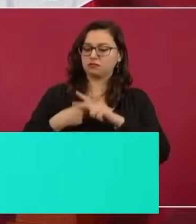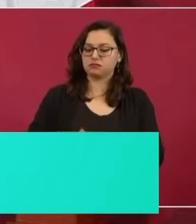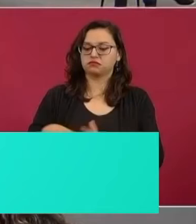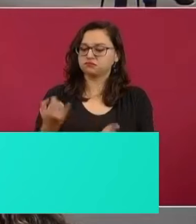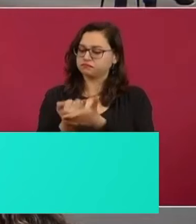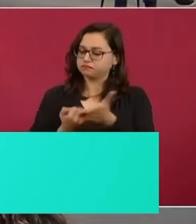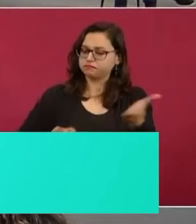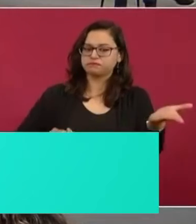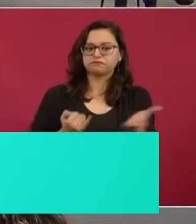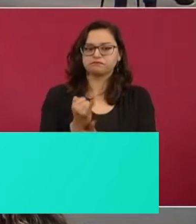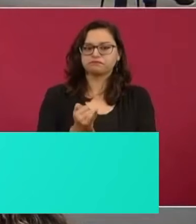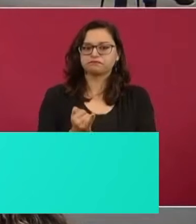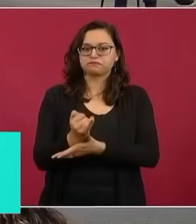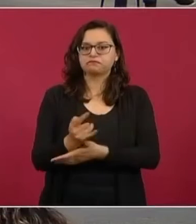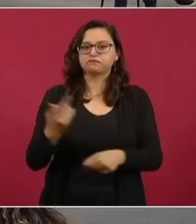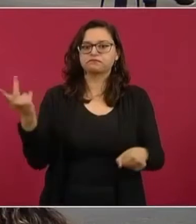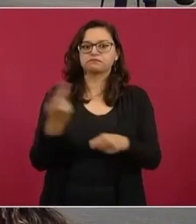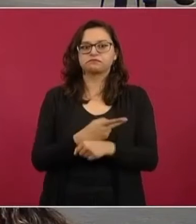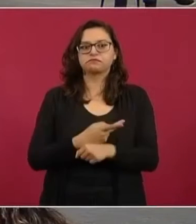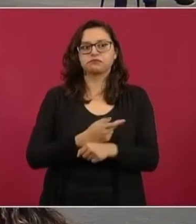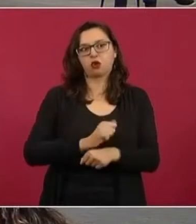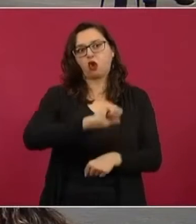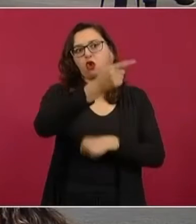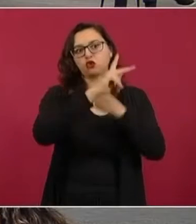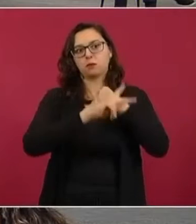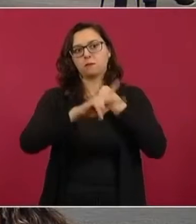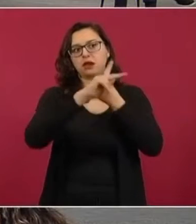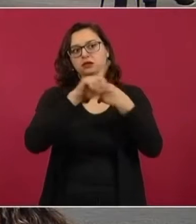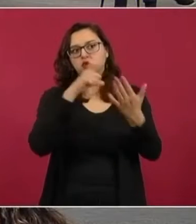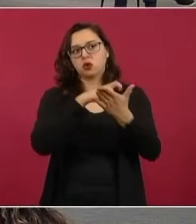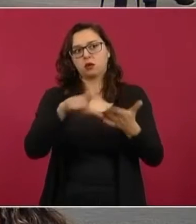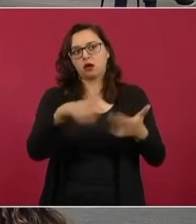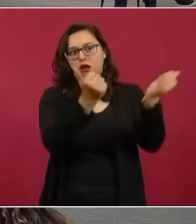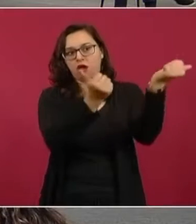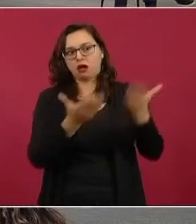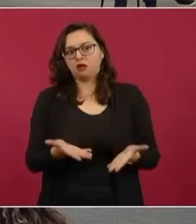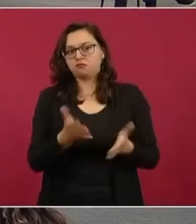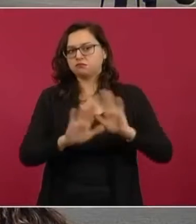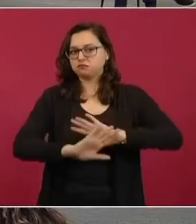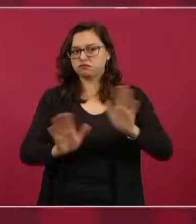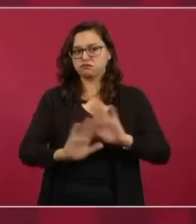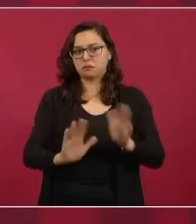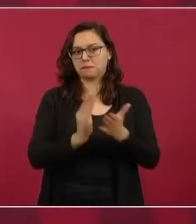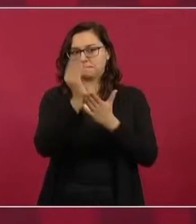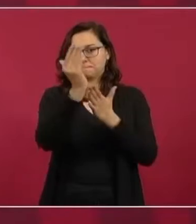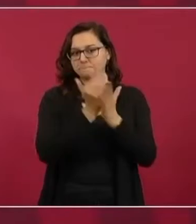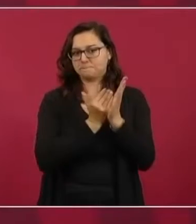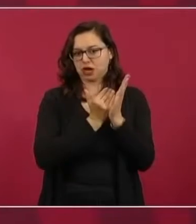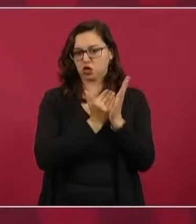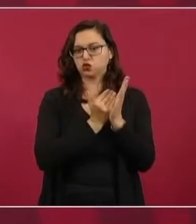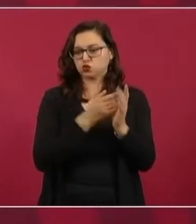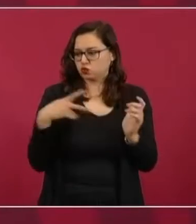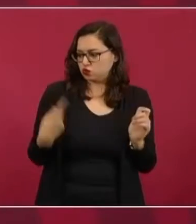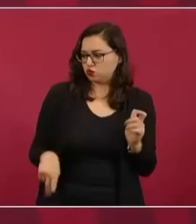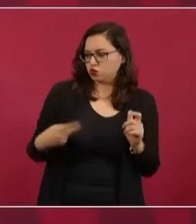reduciendo las importaciones de combustible,